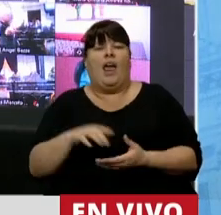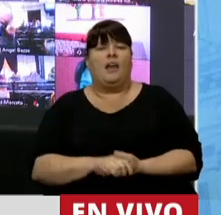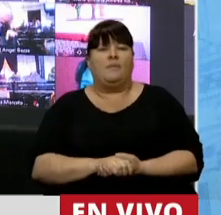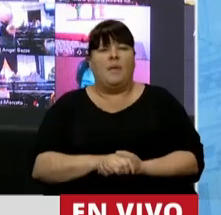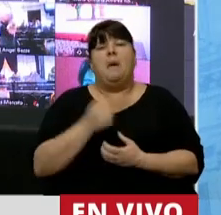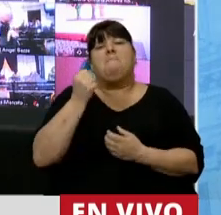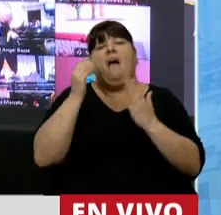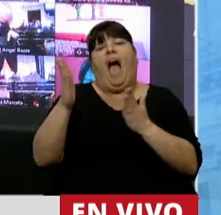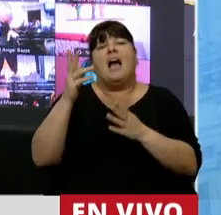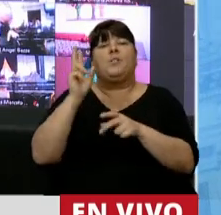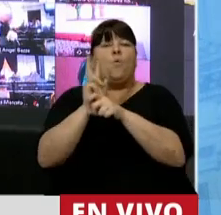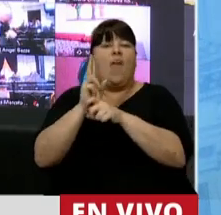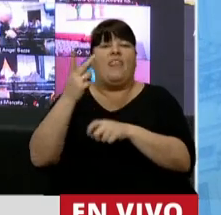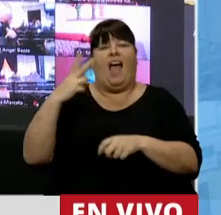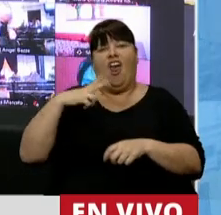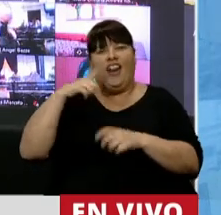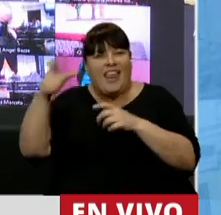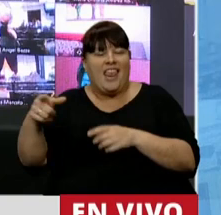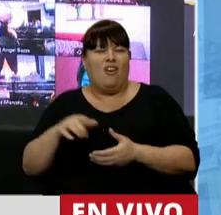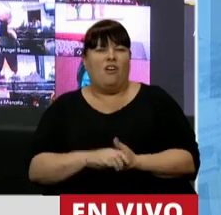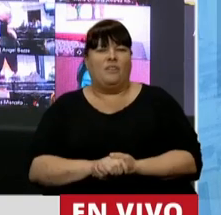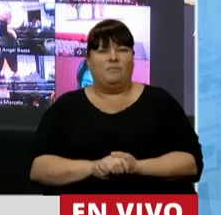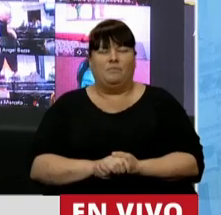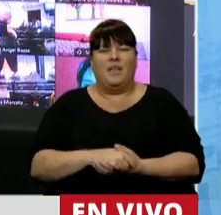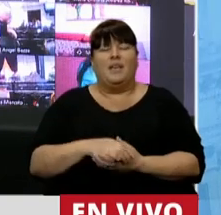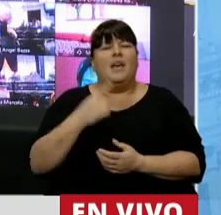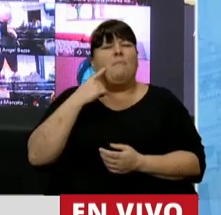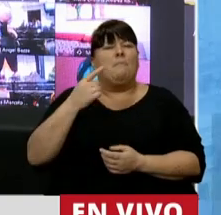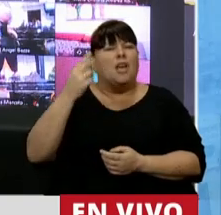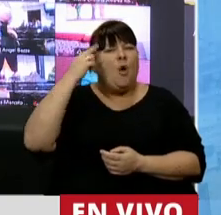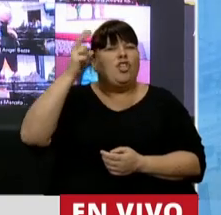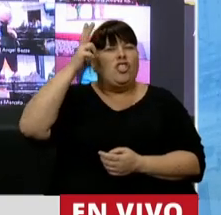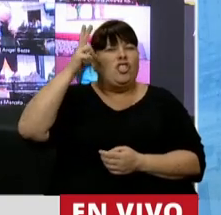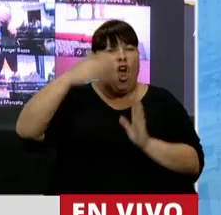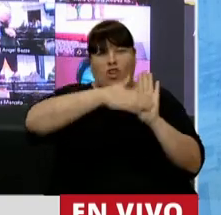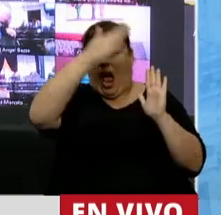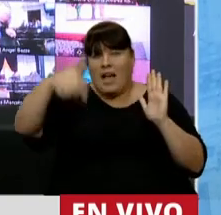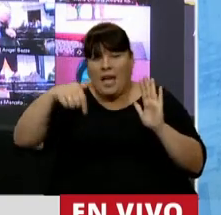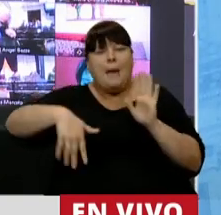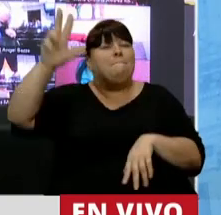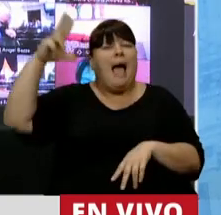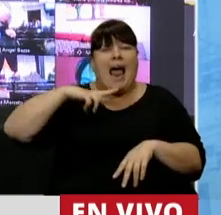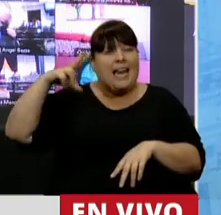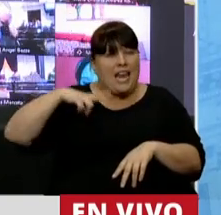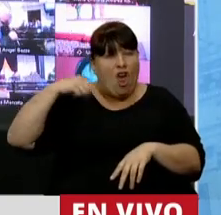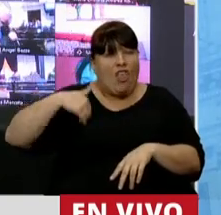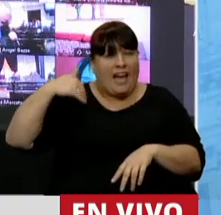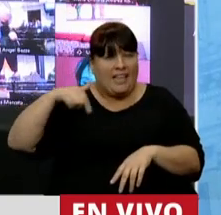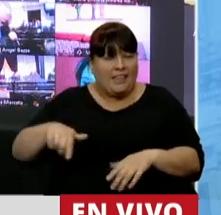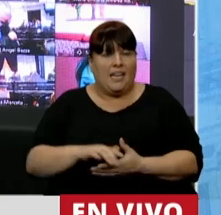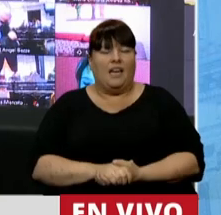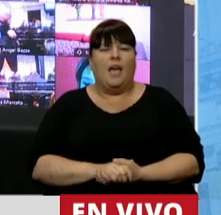privilegian los intereses egoístas, pero de 1.298 millonarios. Los más millonarios de la Argentina.